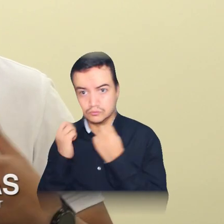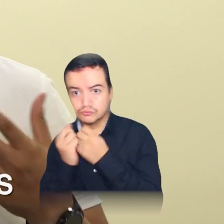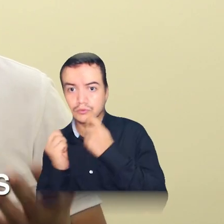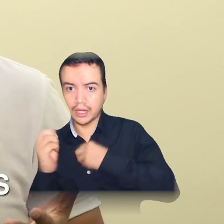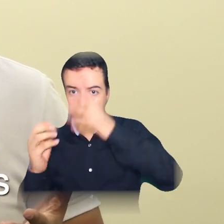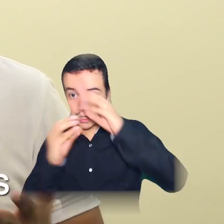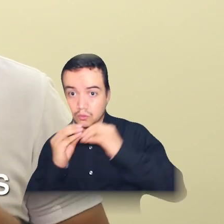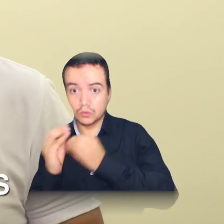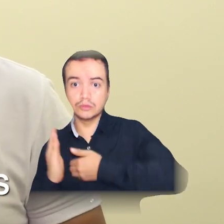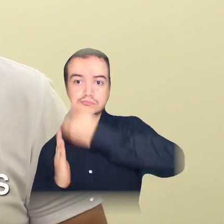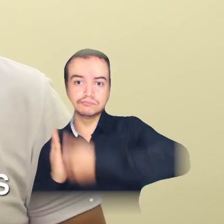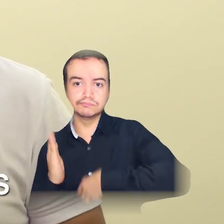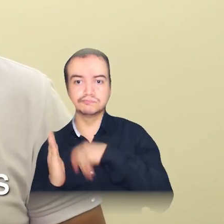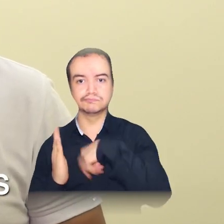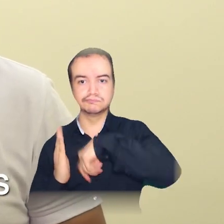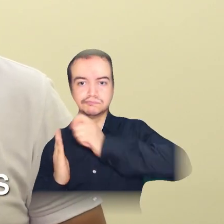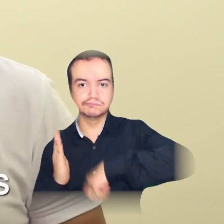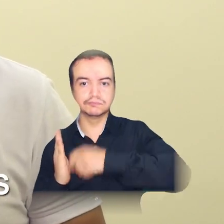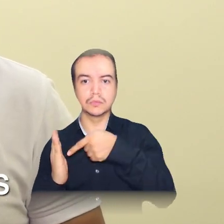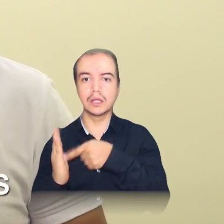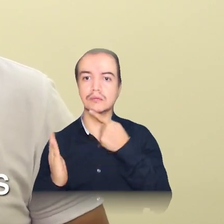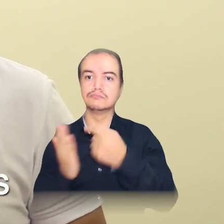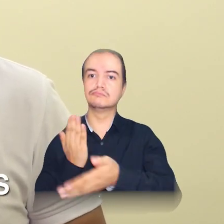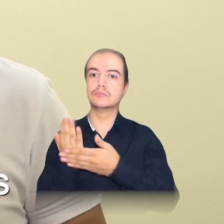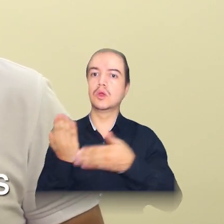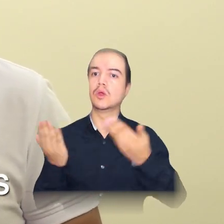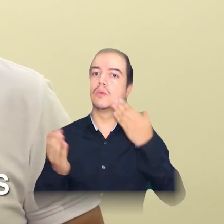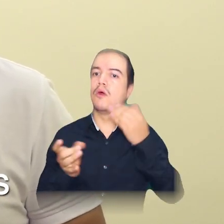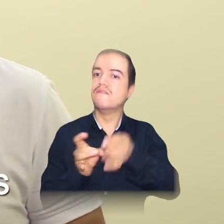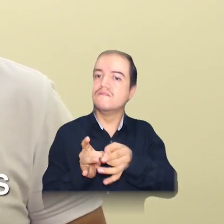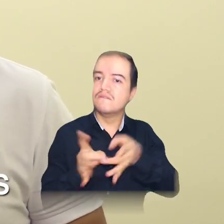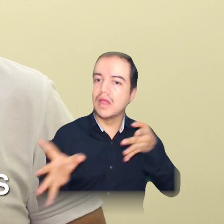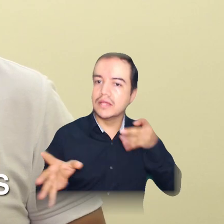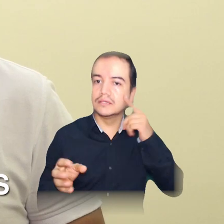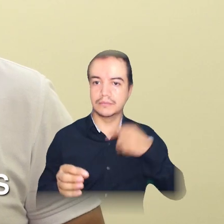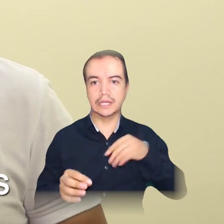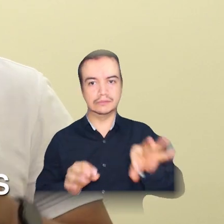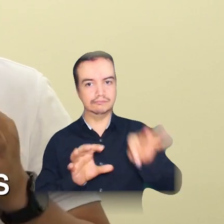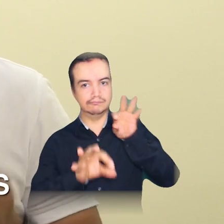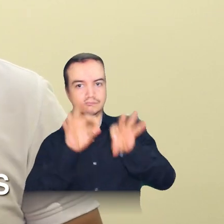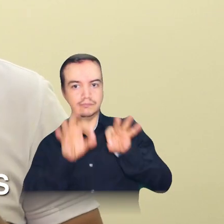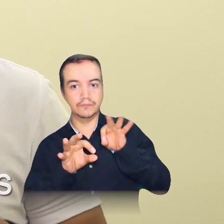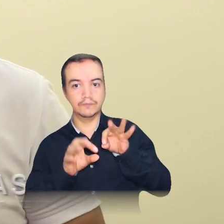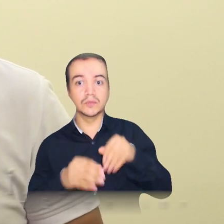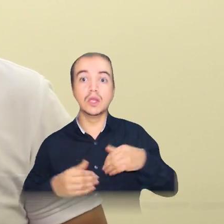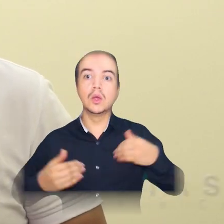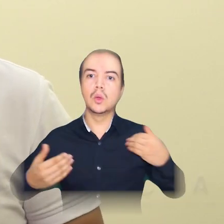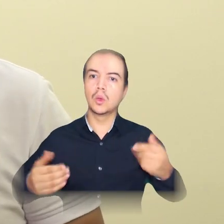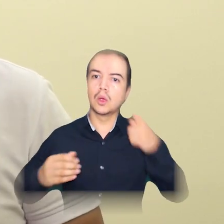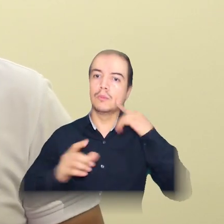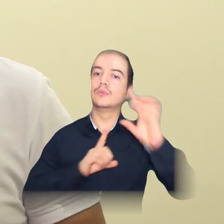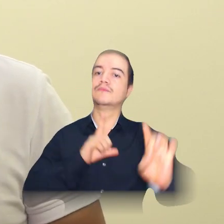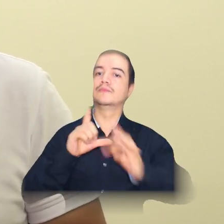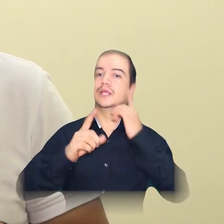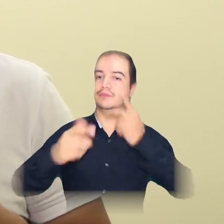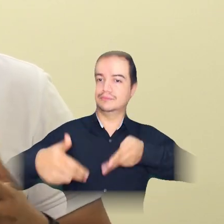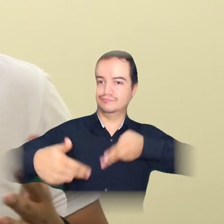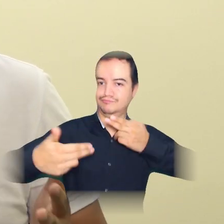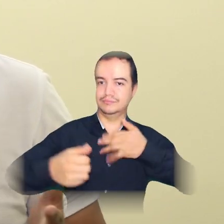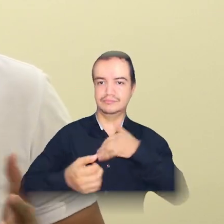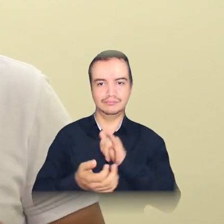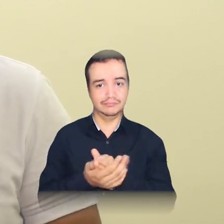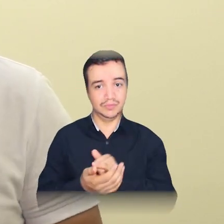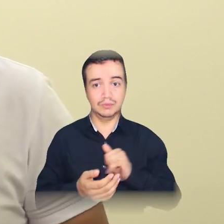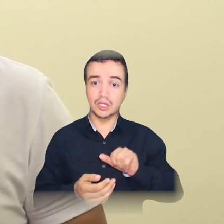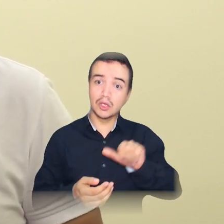el cual va a permitir que se establezcan las fechas para la elección. Será de manera virtual, como ya se